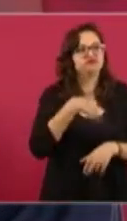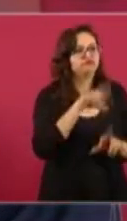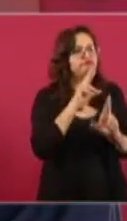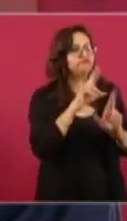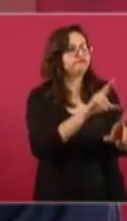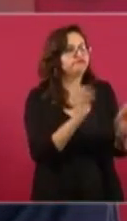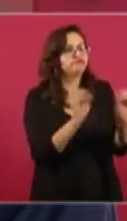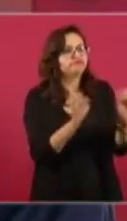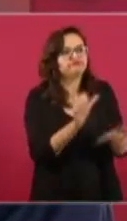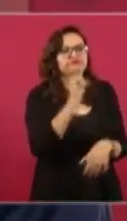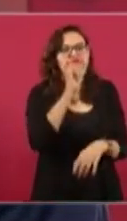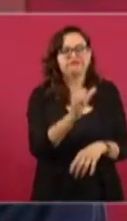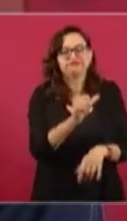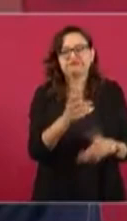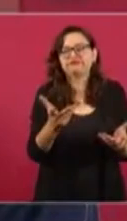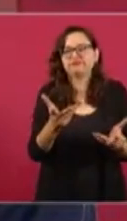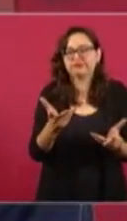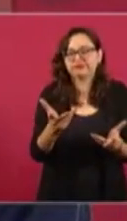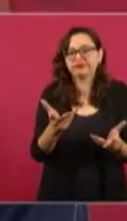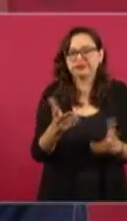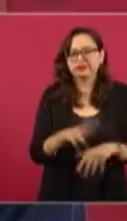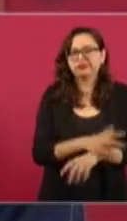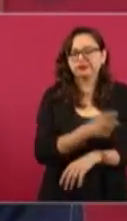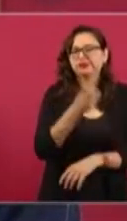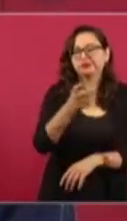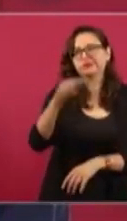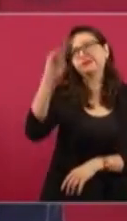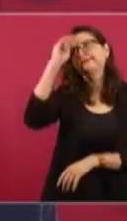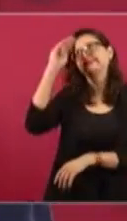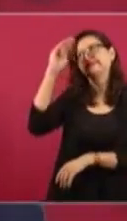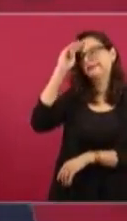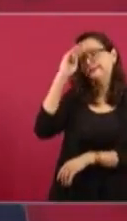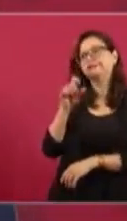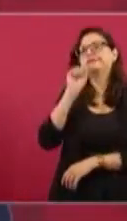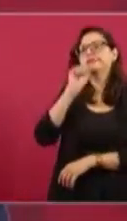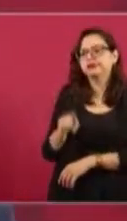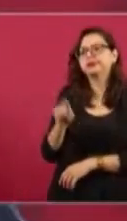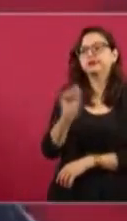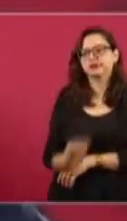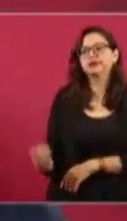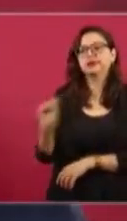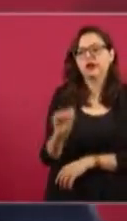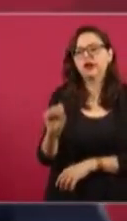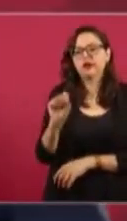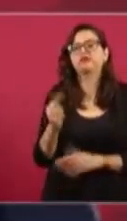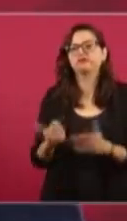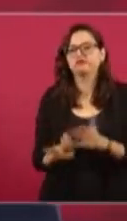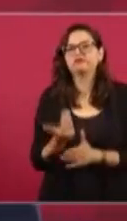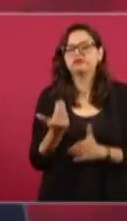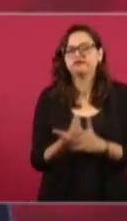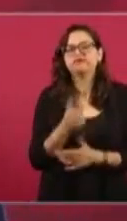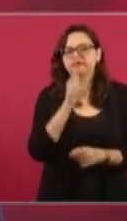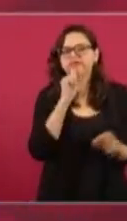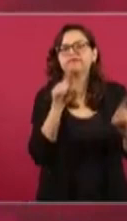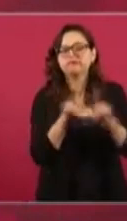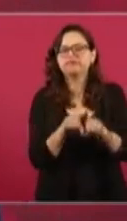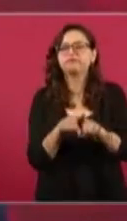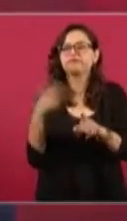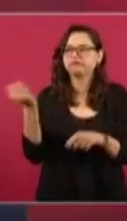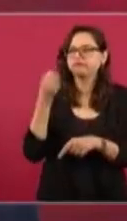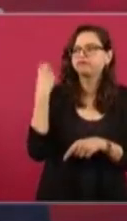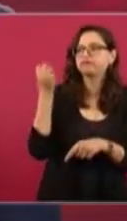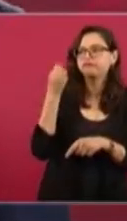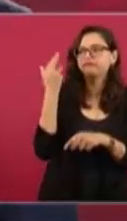voy a poner un ejemplo. Como hubieron disturbios el fin de semana en